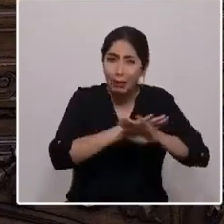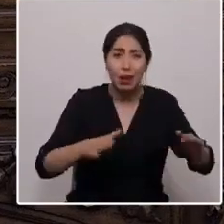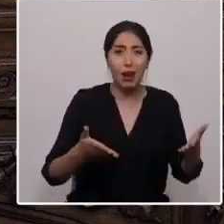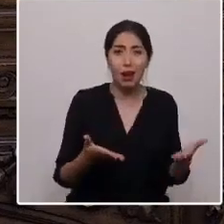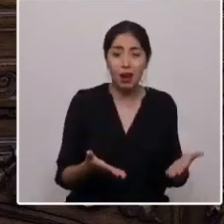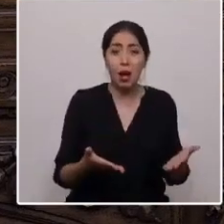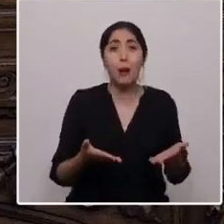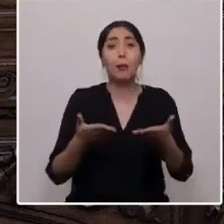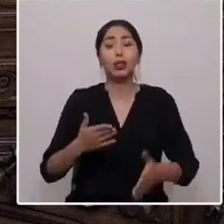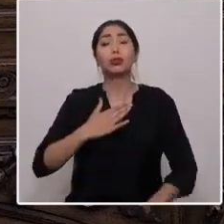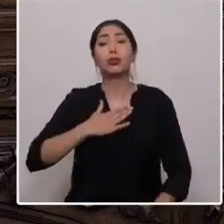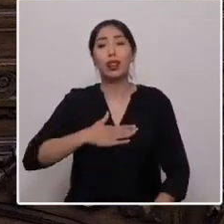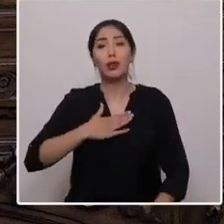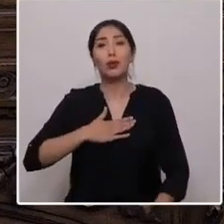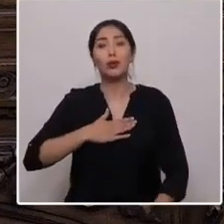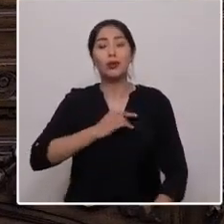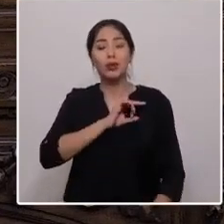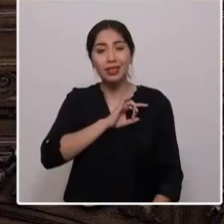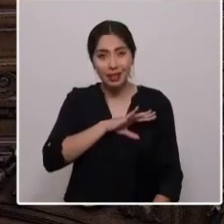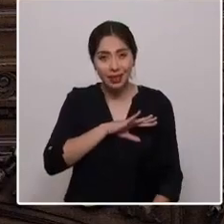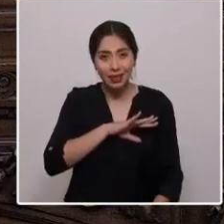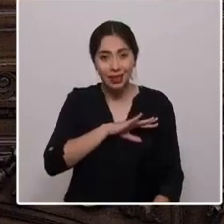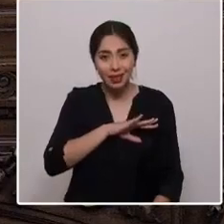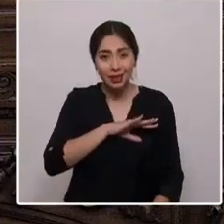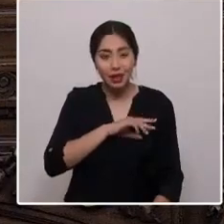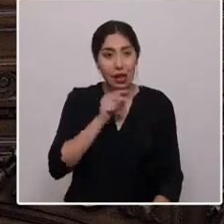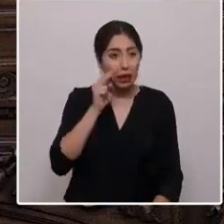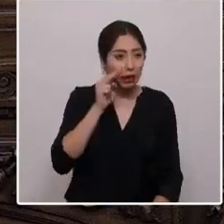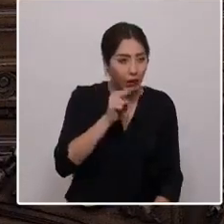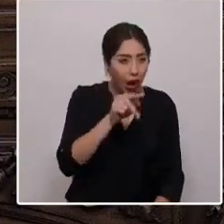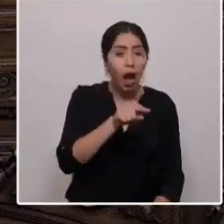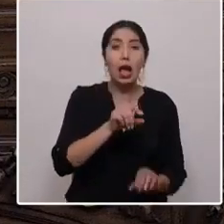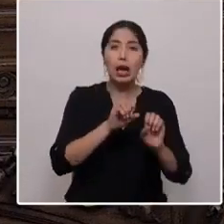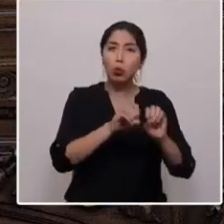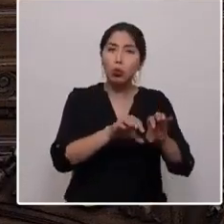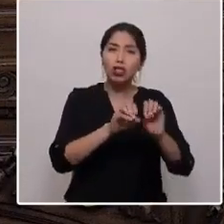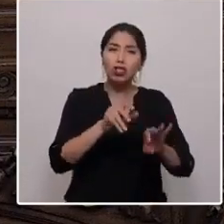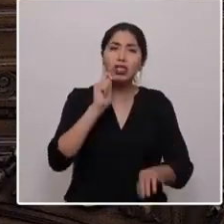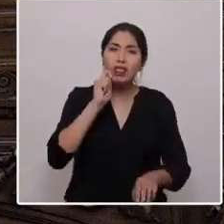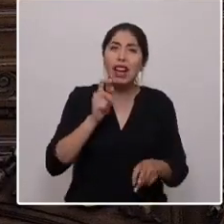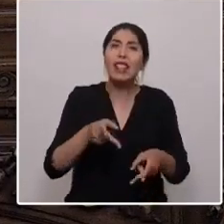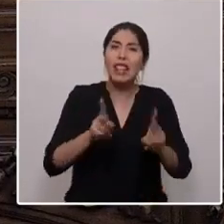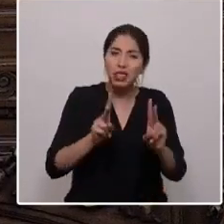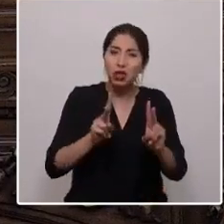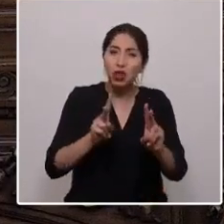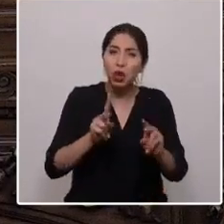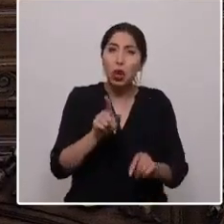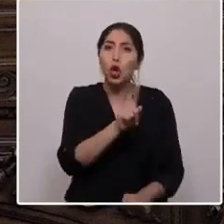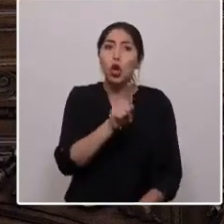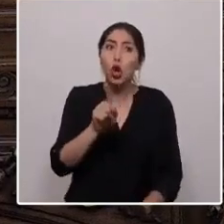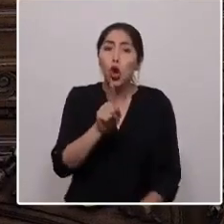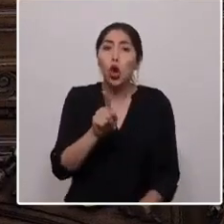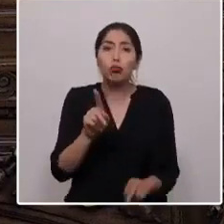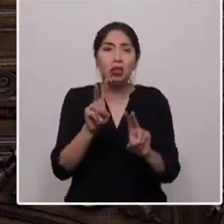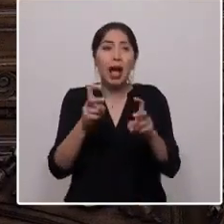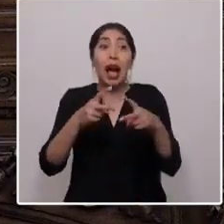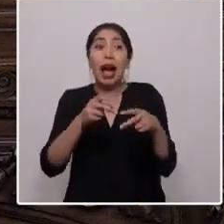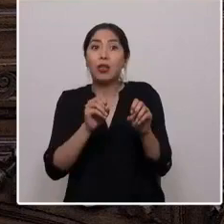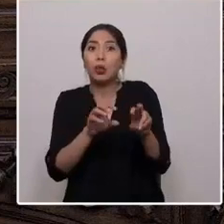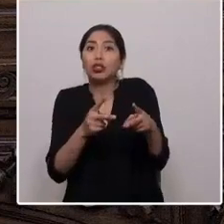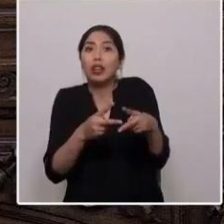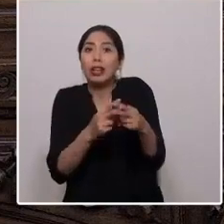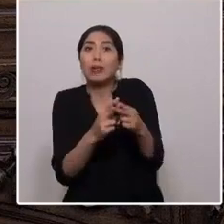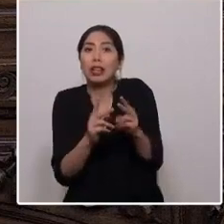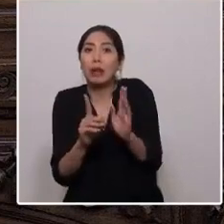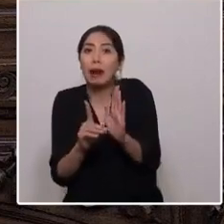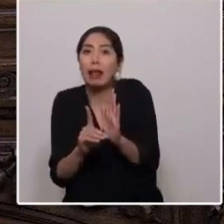Chile que vea la educación como un derecho y no como una herramienta para desarrollar y